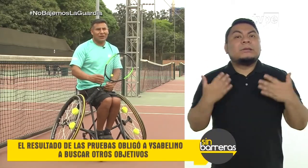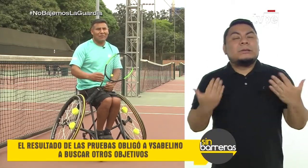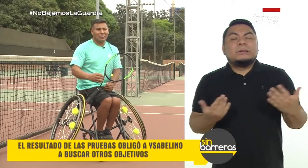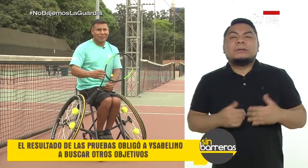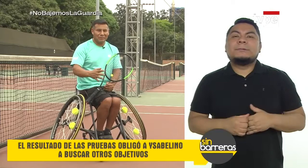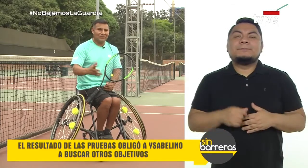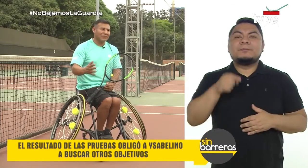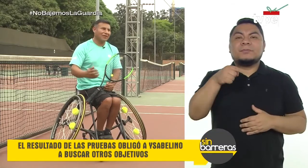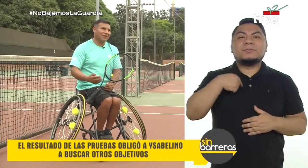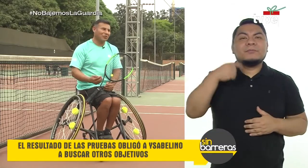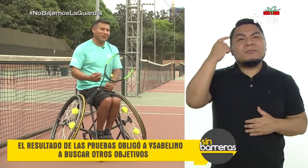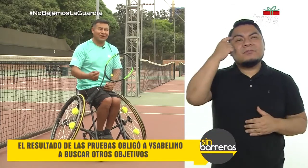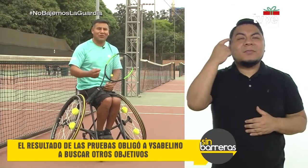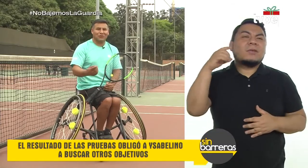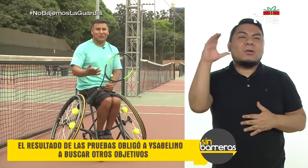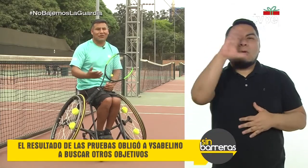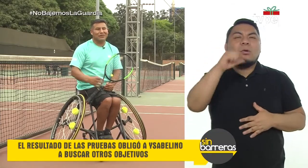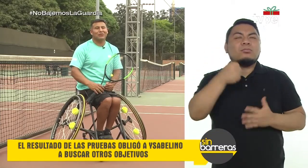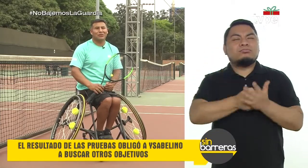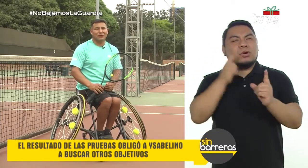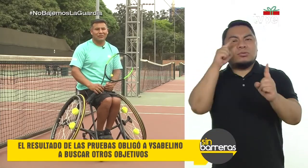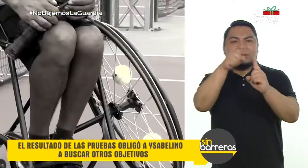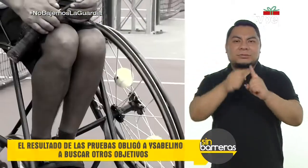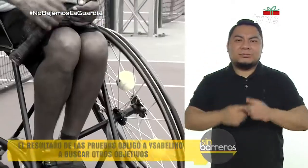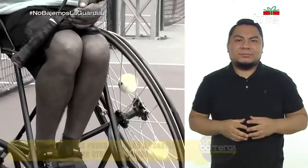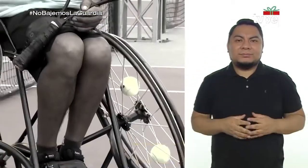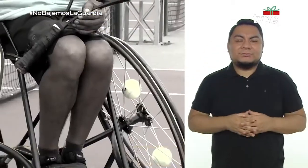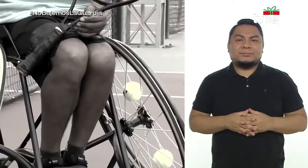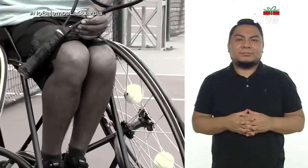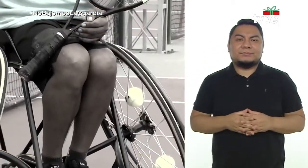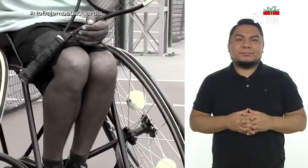salió a buscar otros objetivos, ¿no?